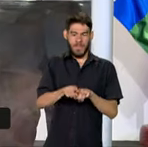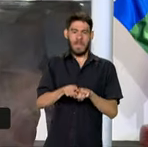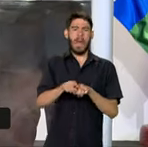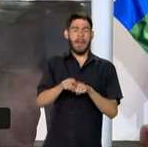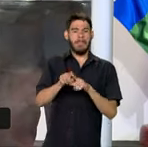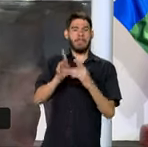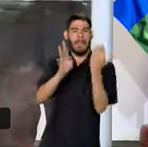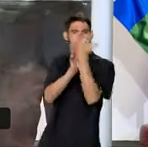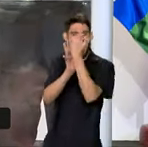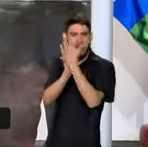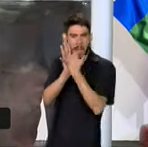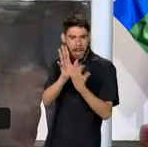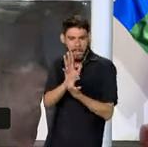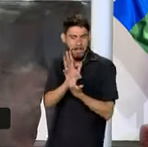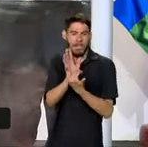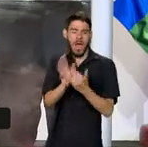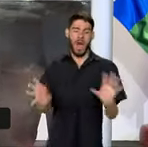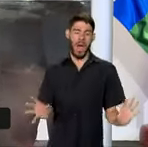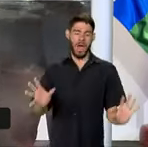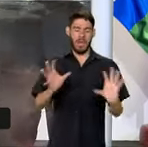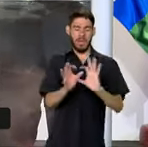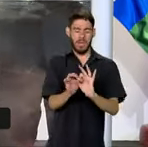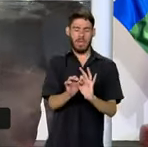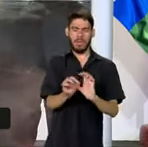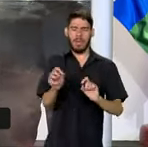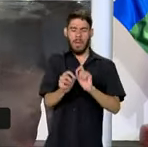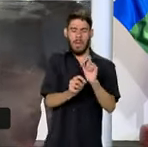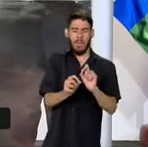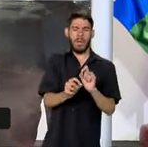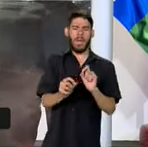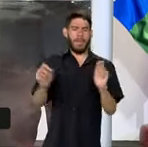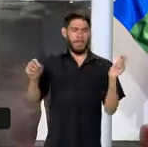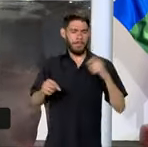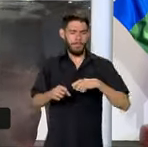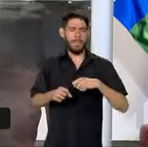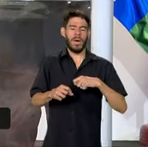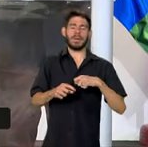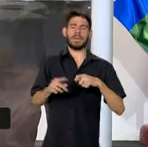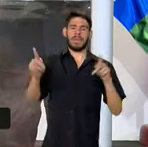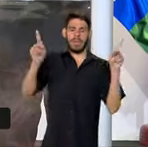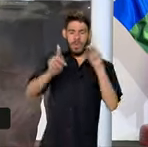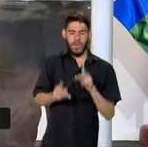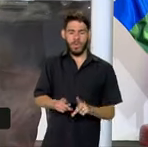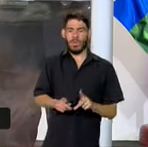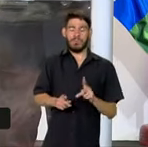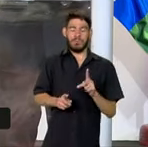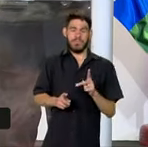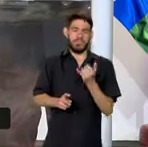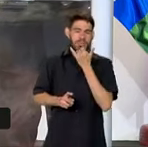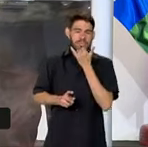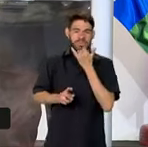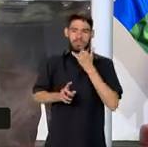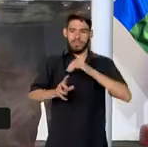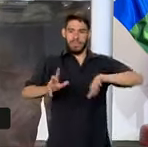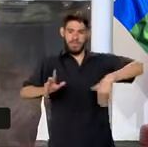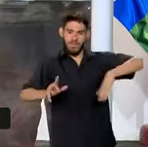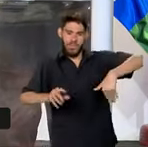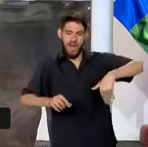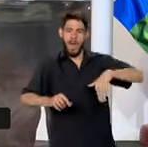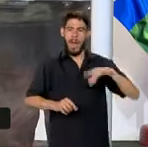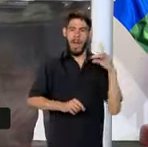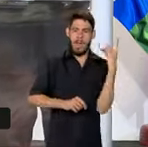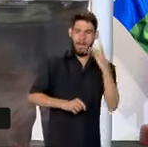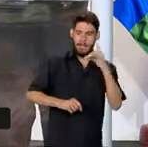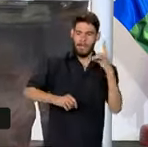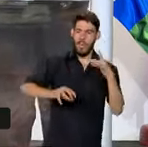pauta la integración para que podamos alcanzar el Pacífico, el Atlántico y la Bolivia